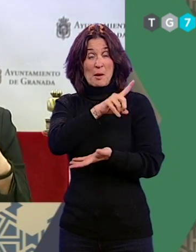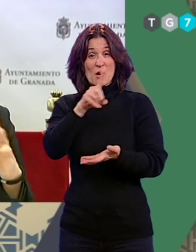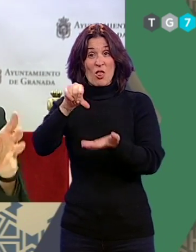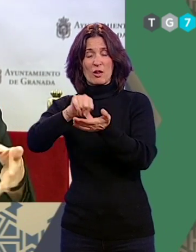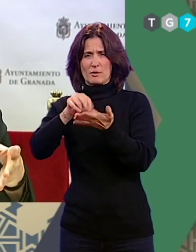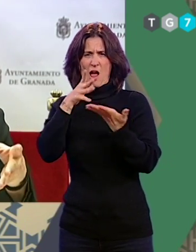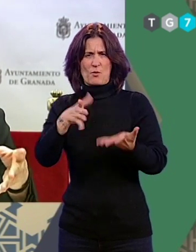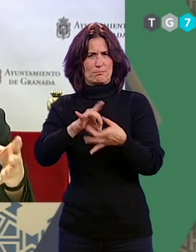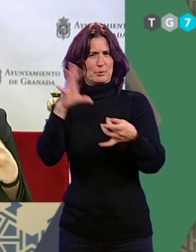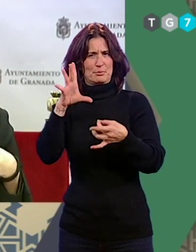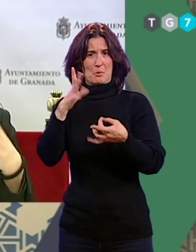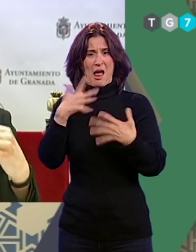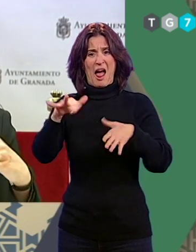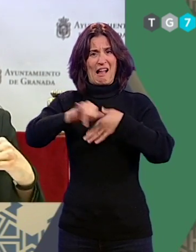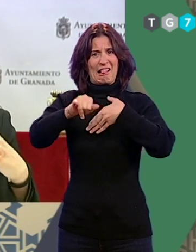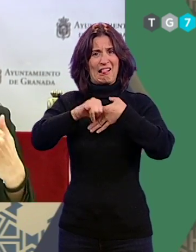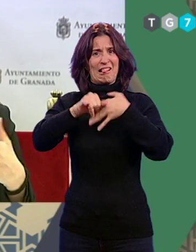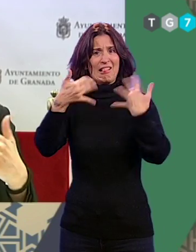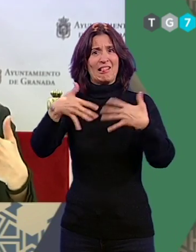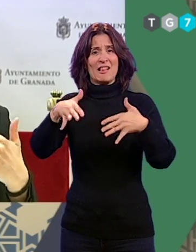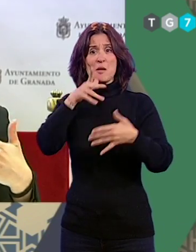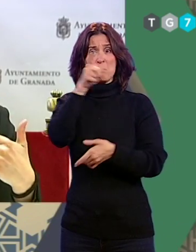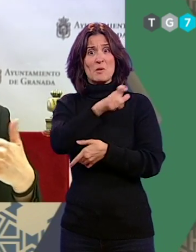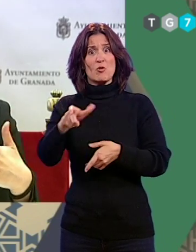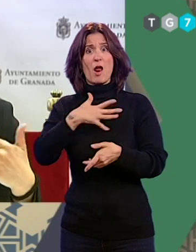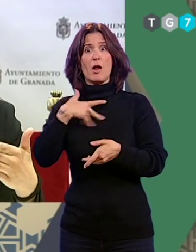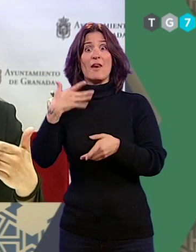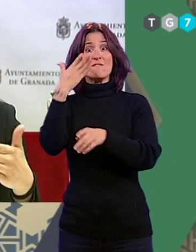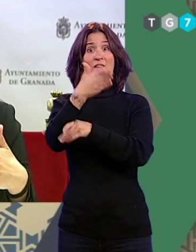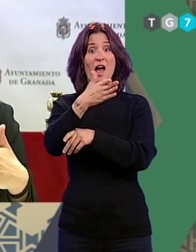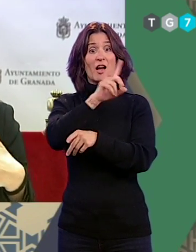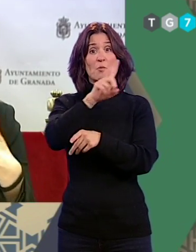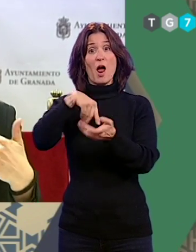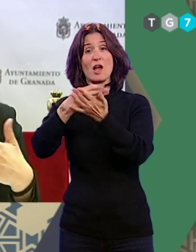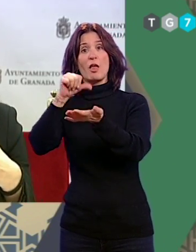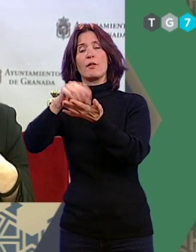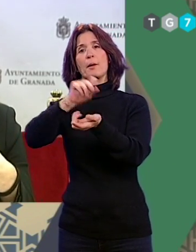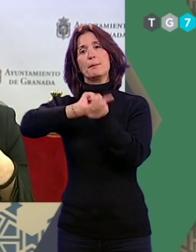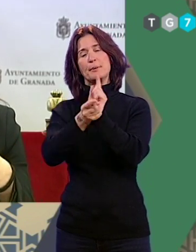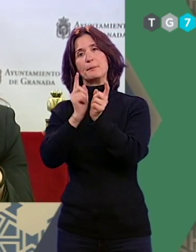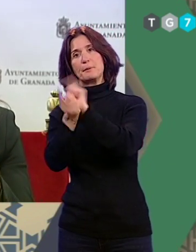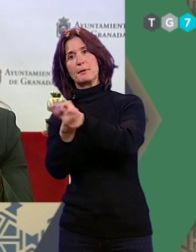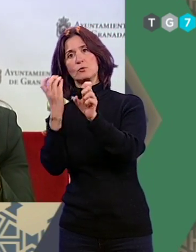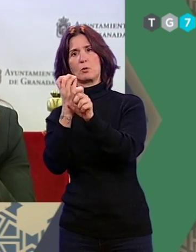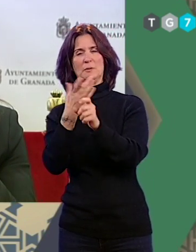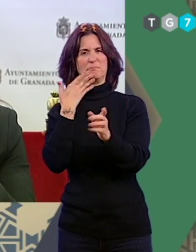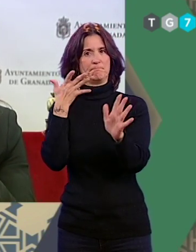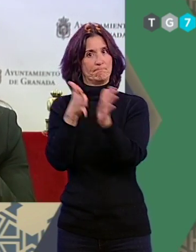desconectado, siendo una distancia muy corta. Había gente que tenía que hacer transbordo para ir del Camino de Ronda al centro, cosa que no tenía ningún sentido.